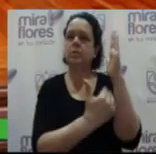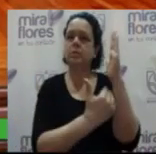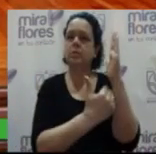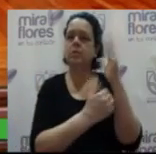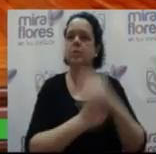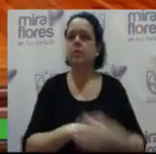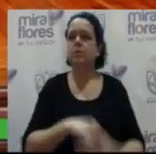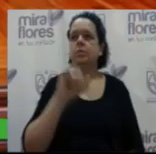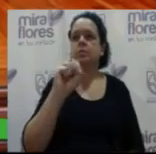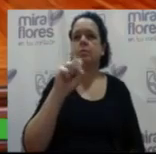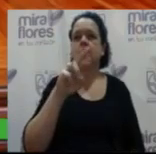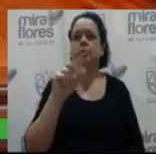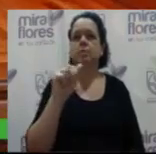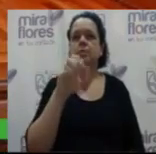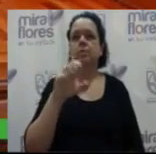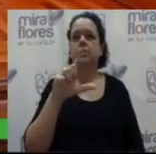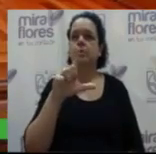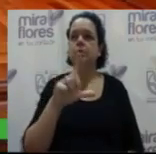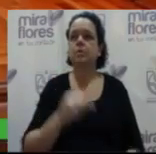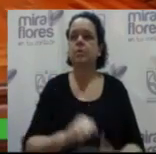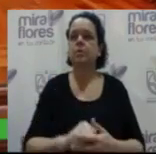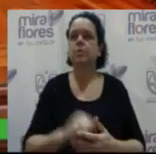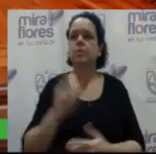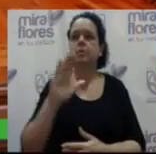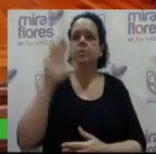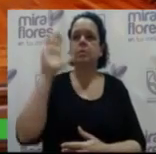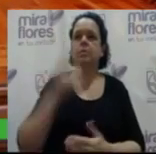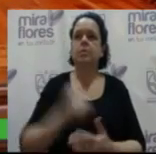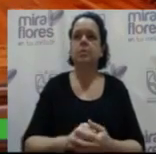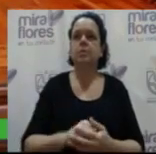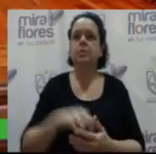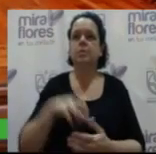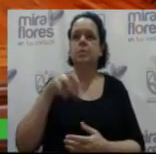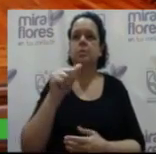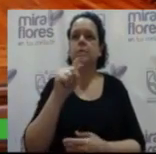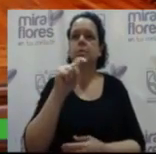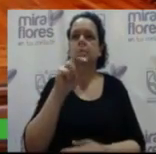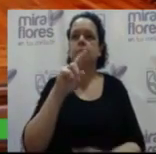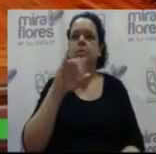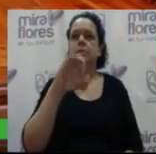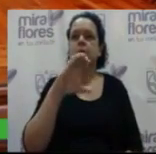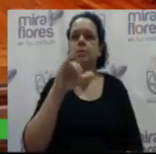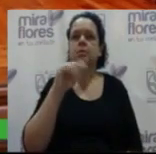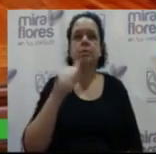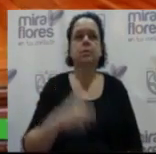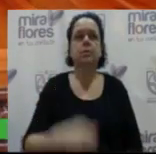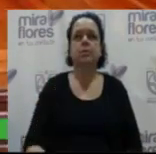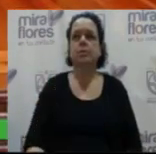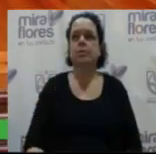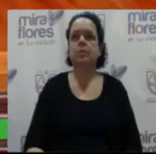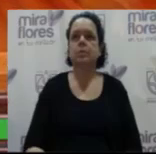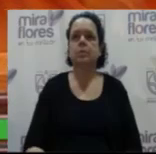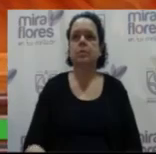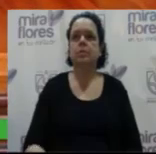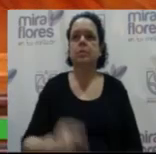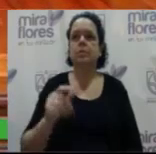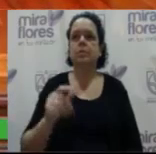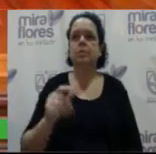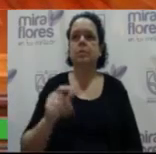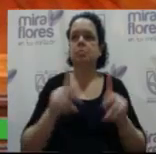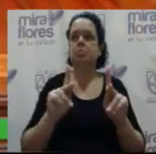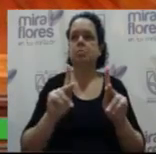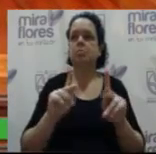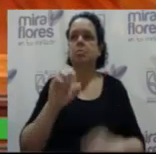Señor Israel Orlando Acuña Huancóquiz. Señora Patricia María del Río Jiménez de Olavides, se encuentra de licencia.